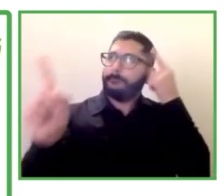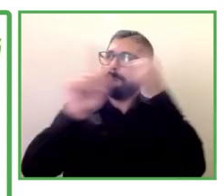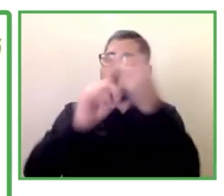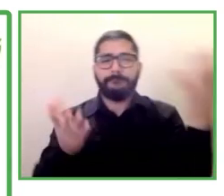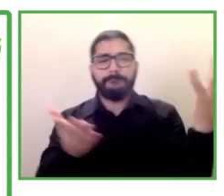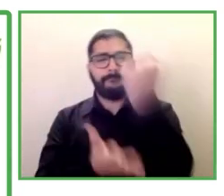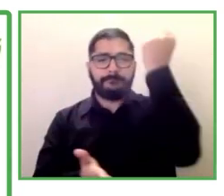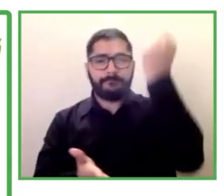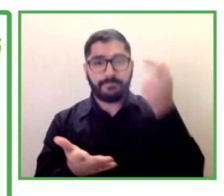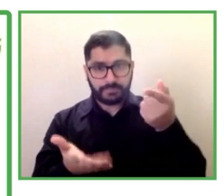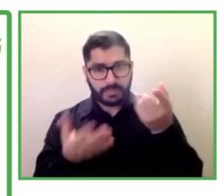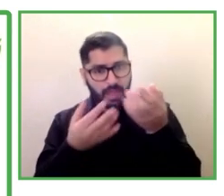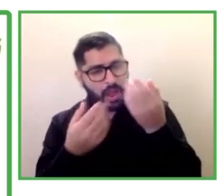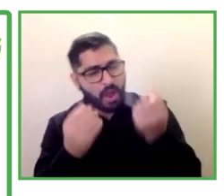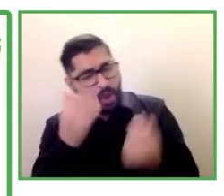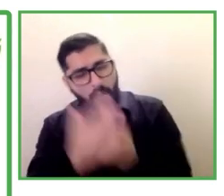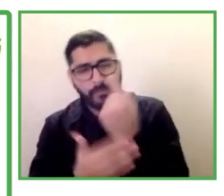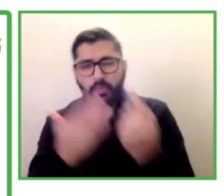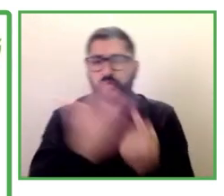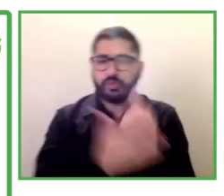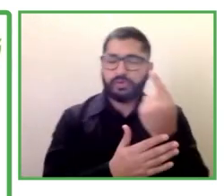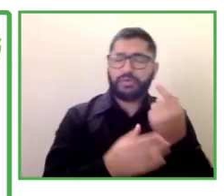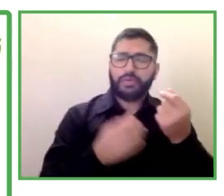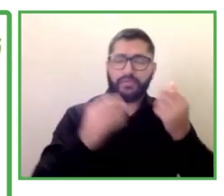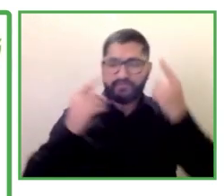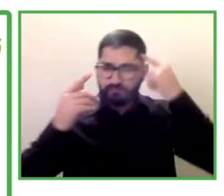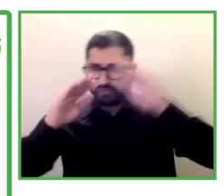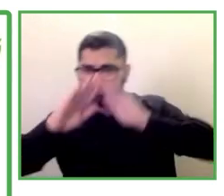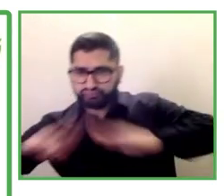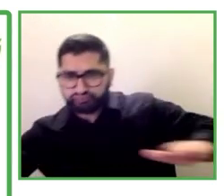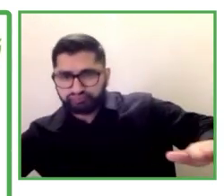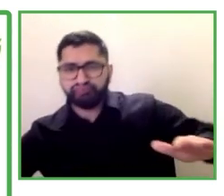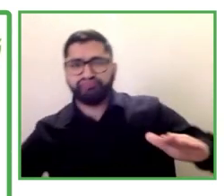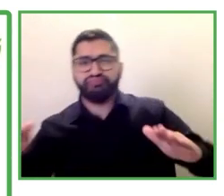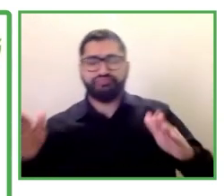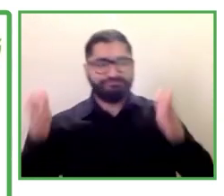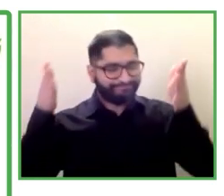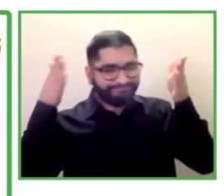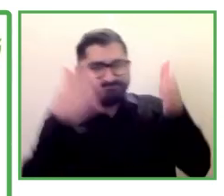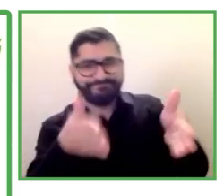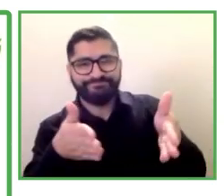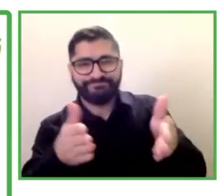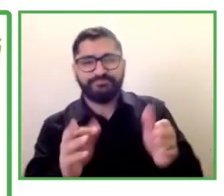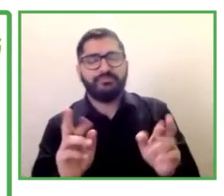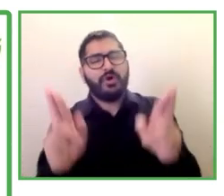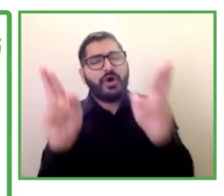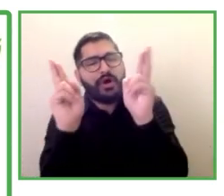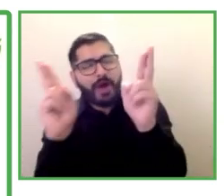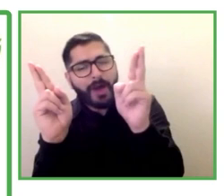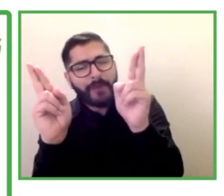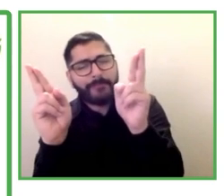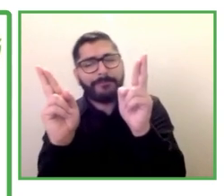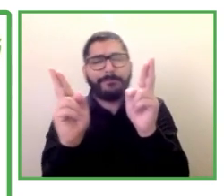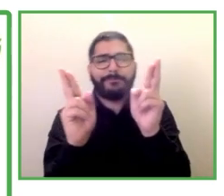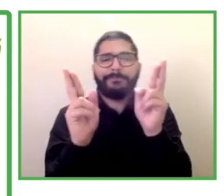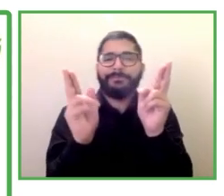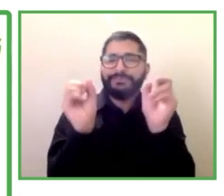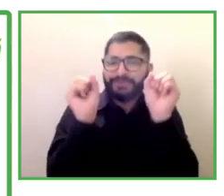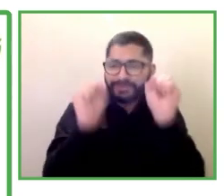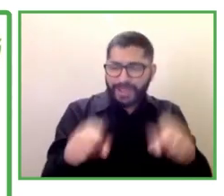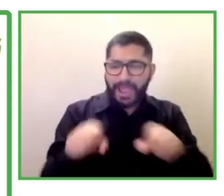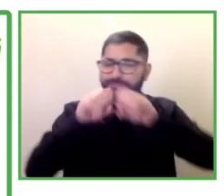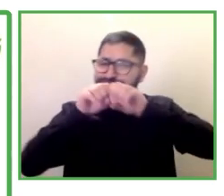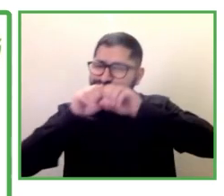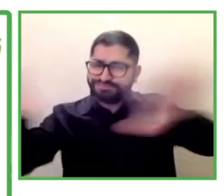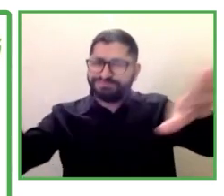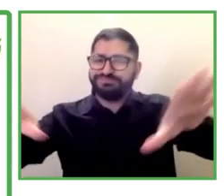atenderemos y, por tanto, pueda ser replicado en otros lugares de España como ha sucedido con el programa penitenciario original.